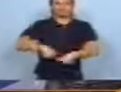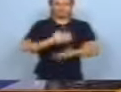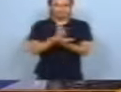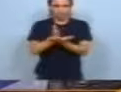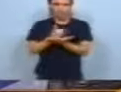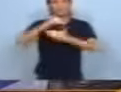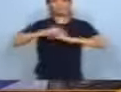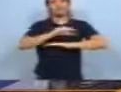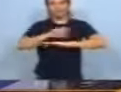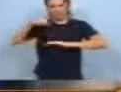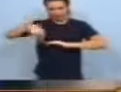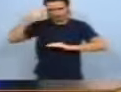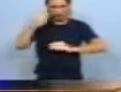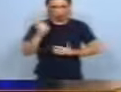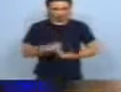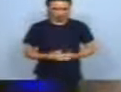Bajada de Línea en el día de hoy.